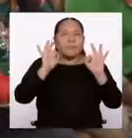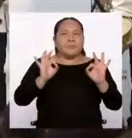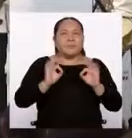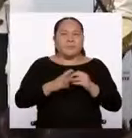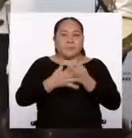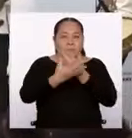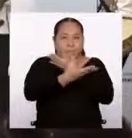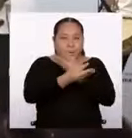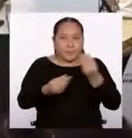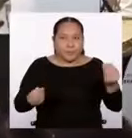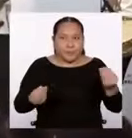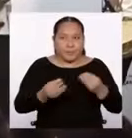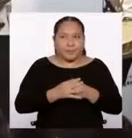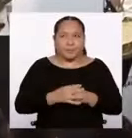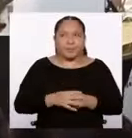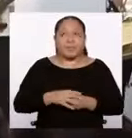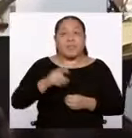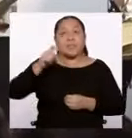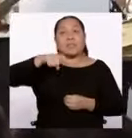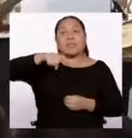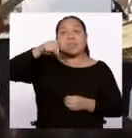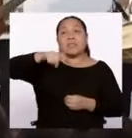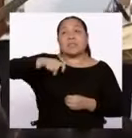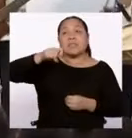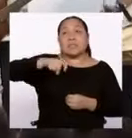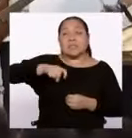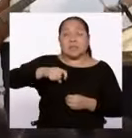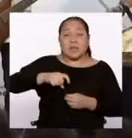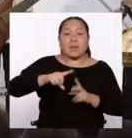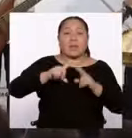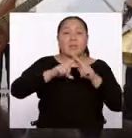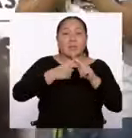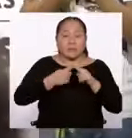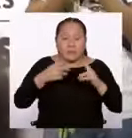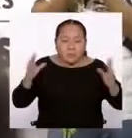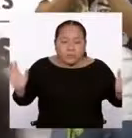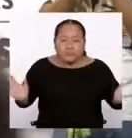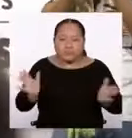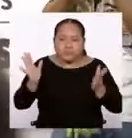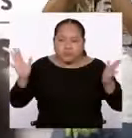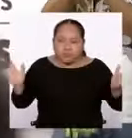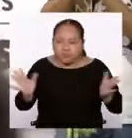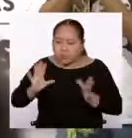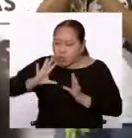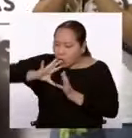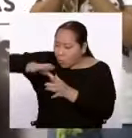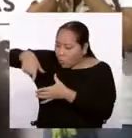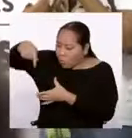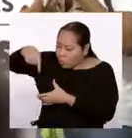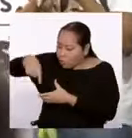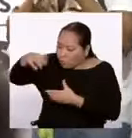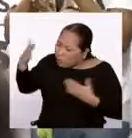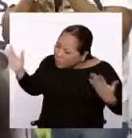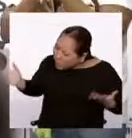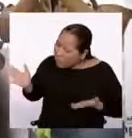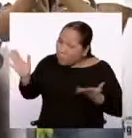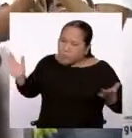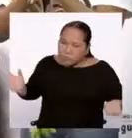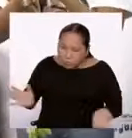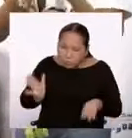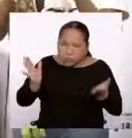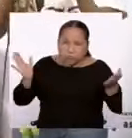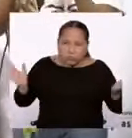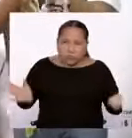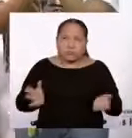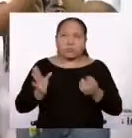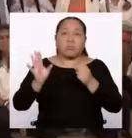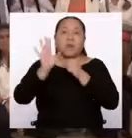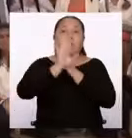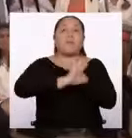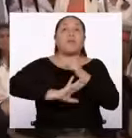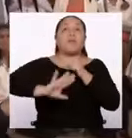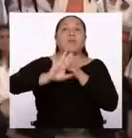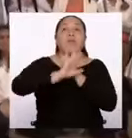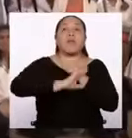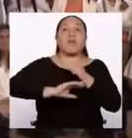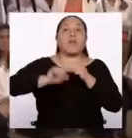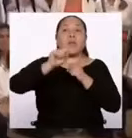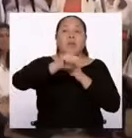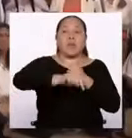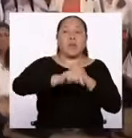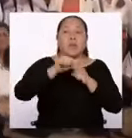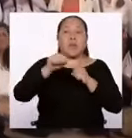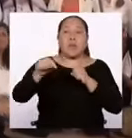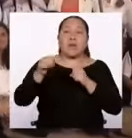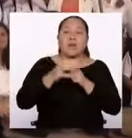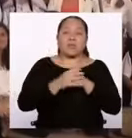necesidad de movilizar al mundo entero para que los esfuerzos se redoblen y se